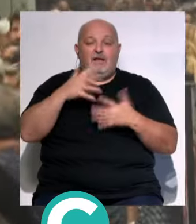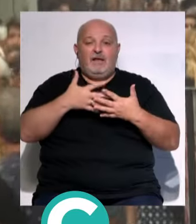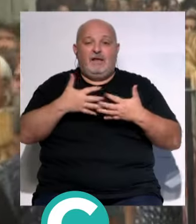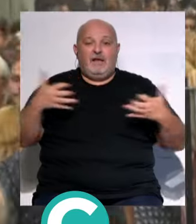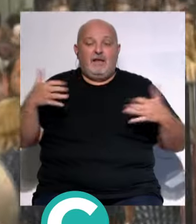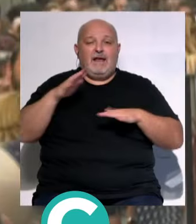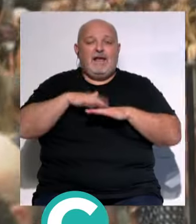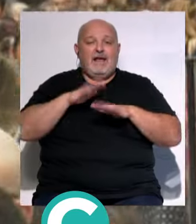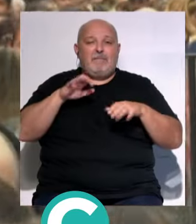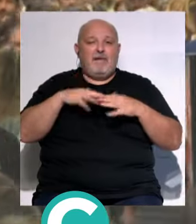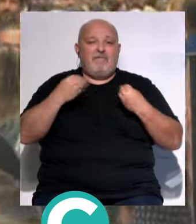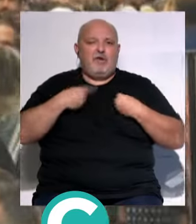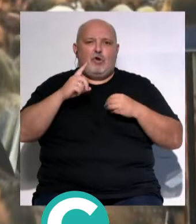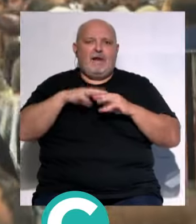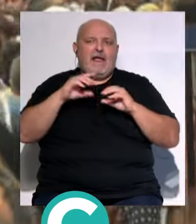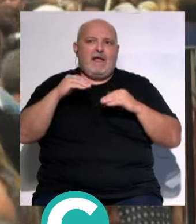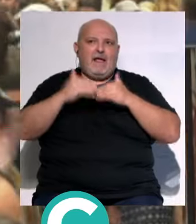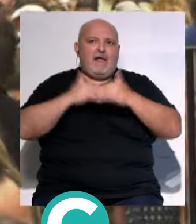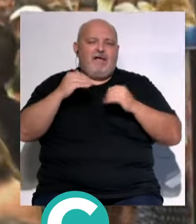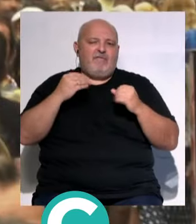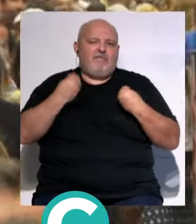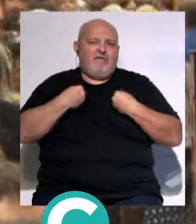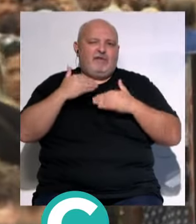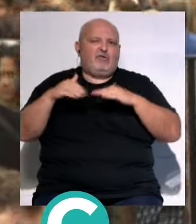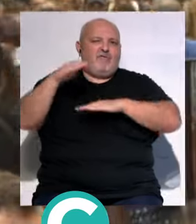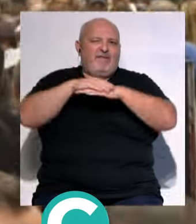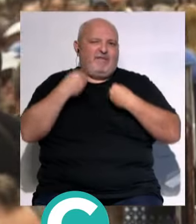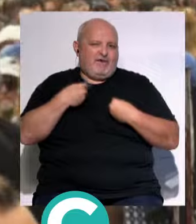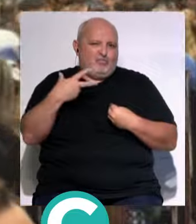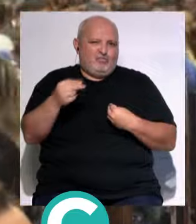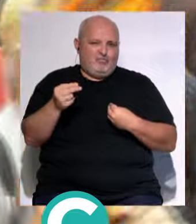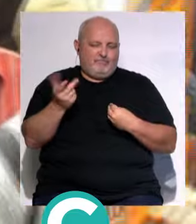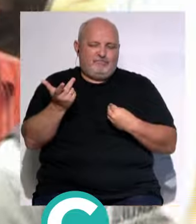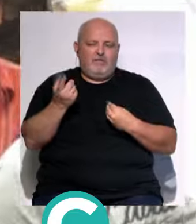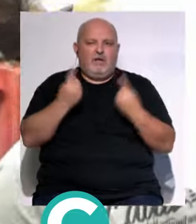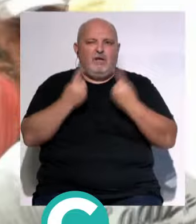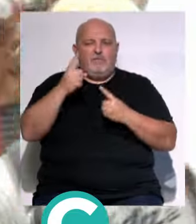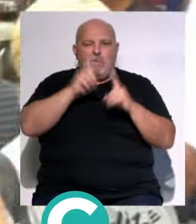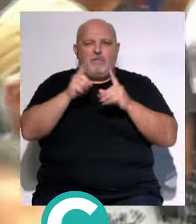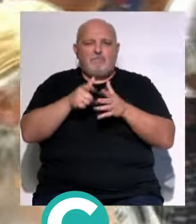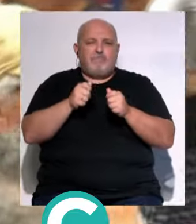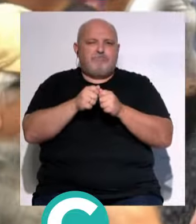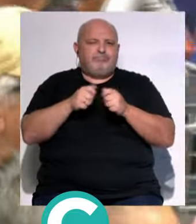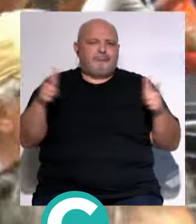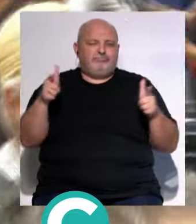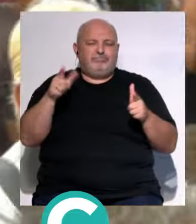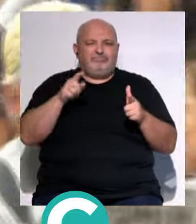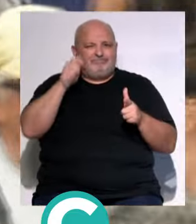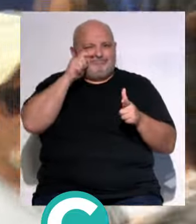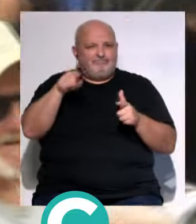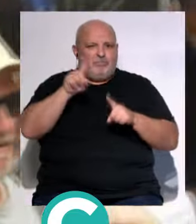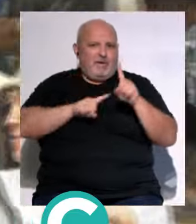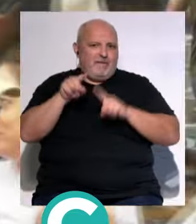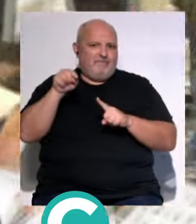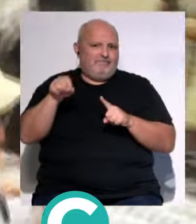Cádiz para vivir, no para sobrevivir... ...la plataforma persigue visibilizar los problemas... ...que la masificación turística está generando en la